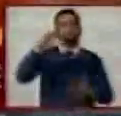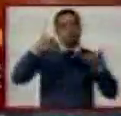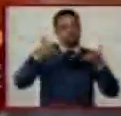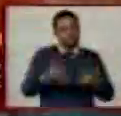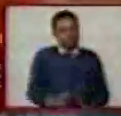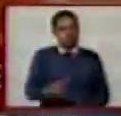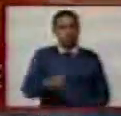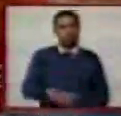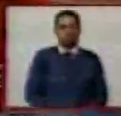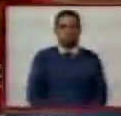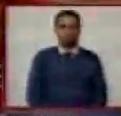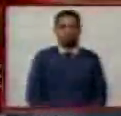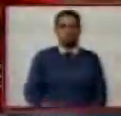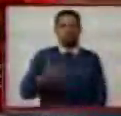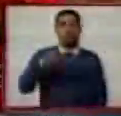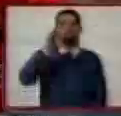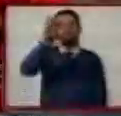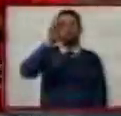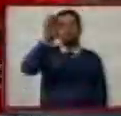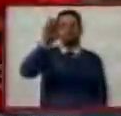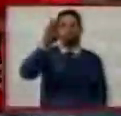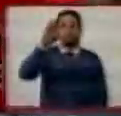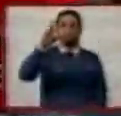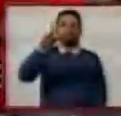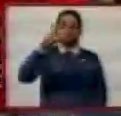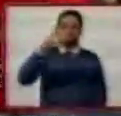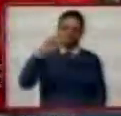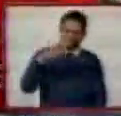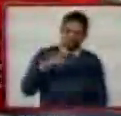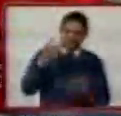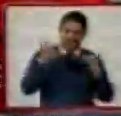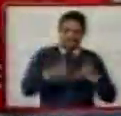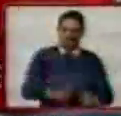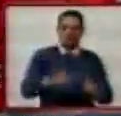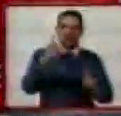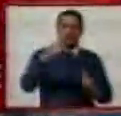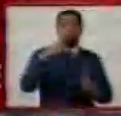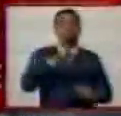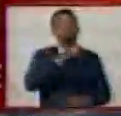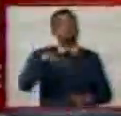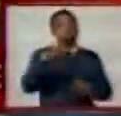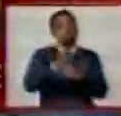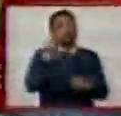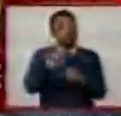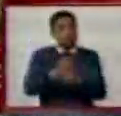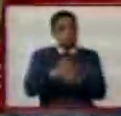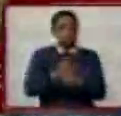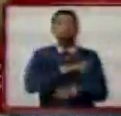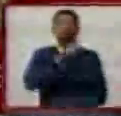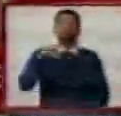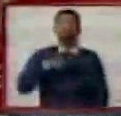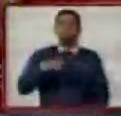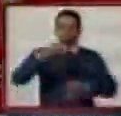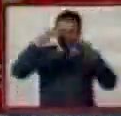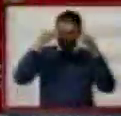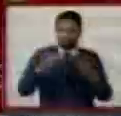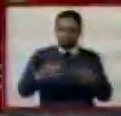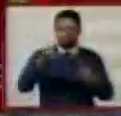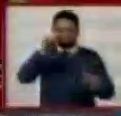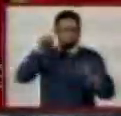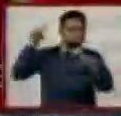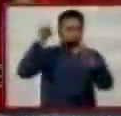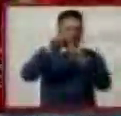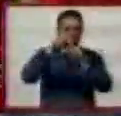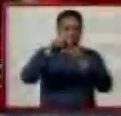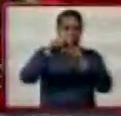Puede ser la garantía de futuro de los hijos de nuestros hijos. Si hoy hacemos lo que tenemos que hacer, aquí vamos a lograr profundizar